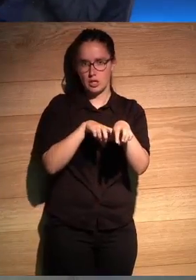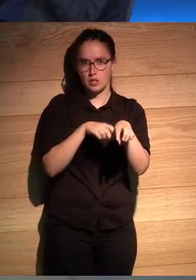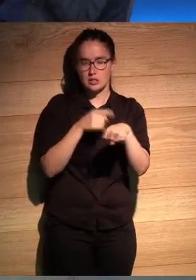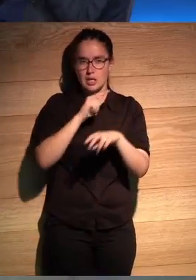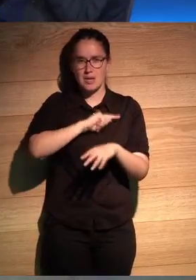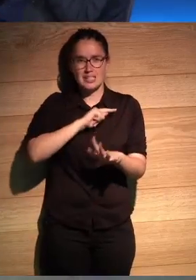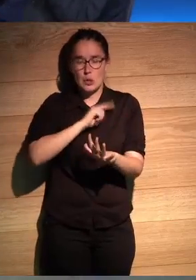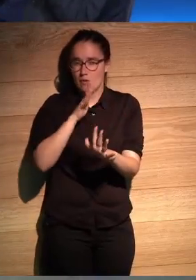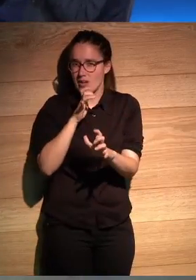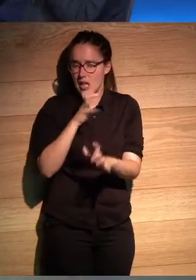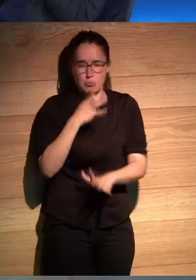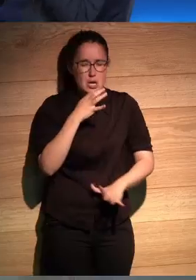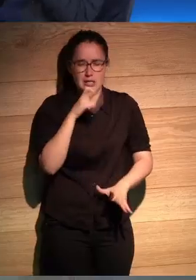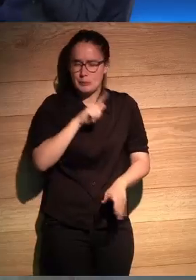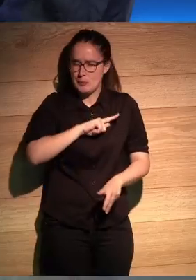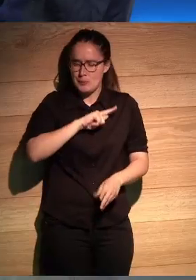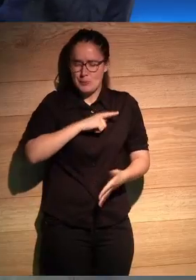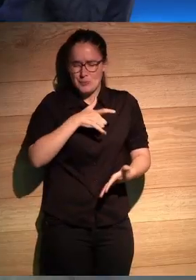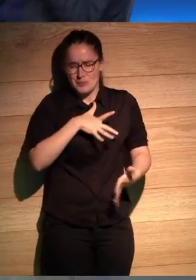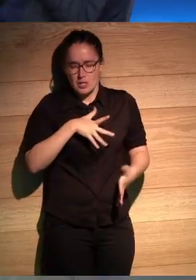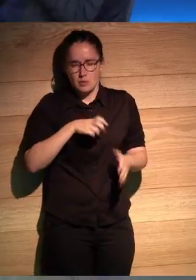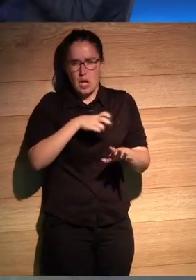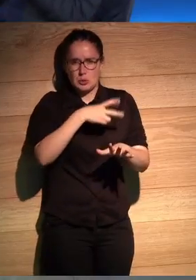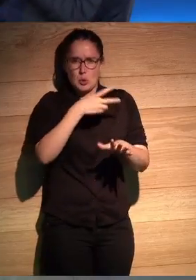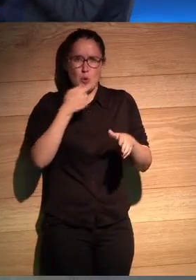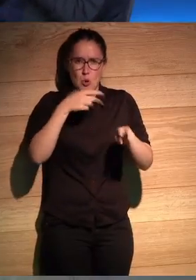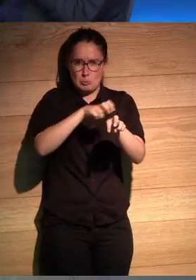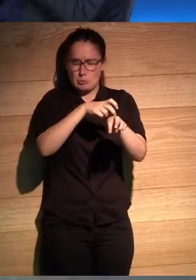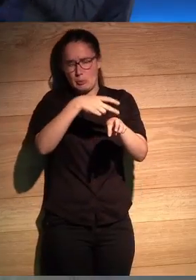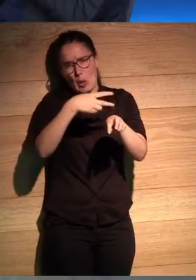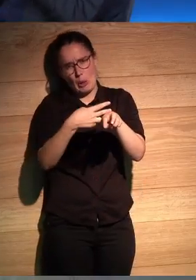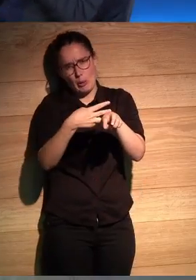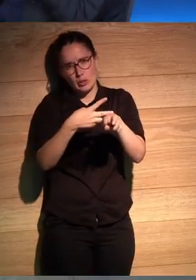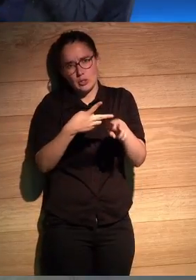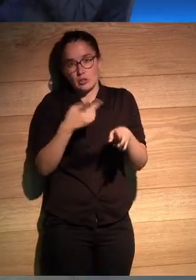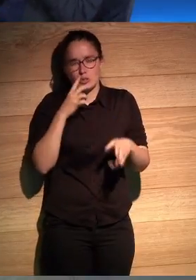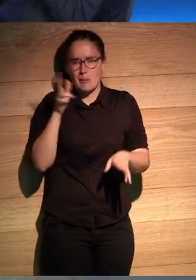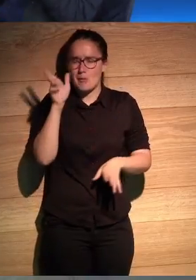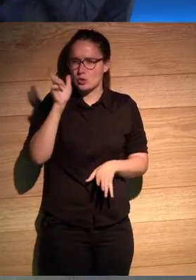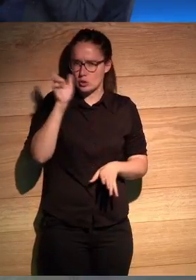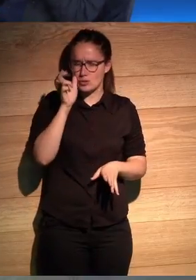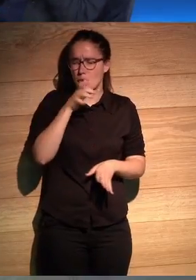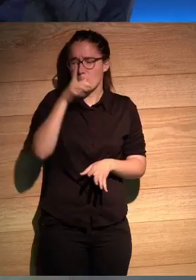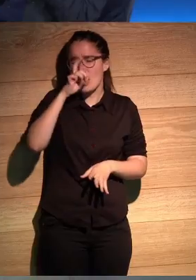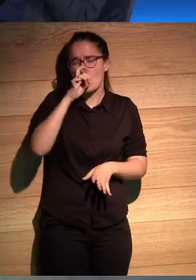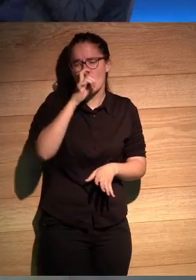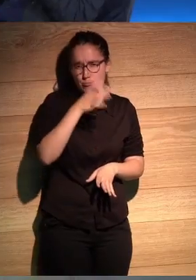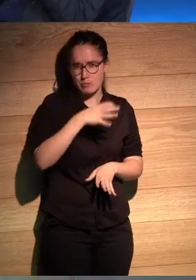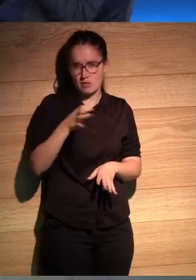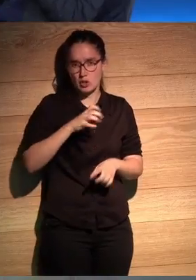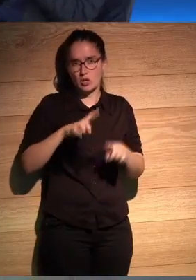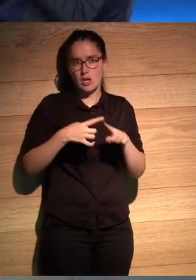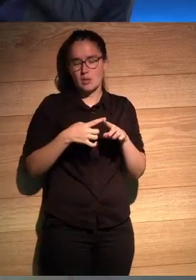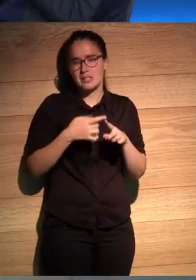sentido muy mal esa tarde iba tirado en el asiento de atrás y estábamos escuchando pero me acuerdo perfecto a él le gustaba